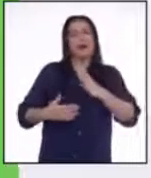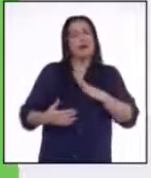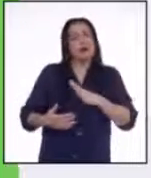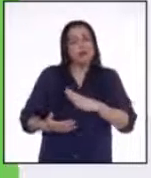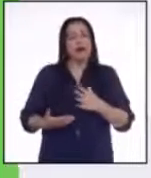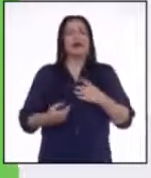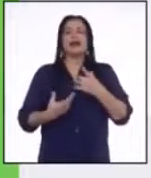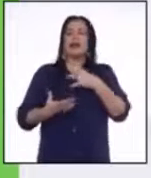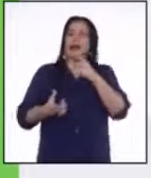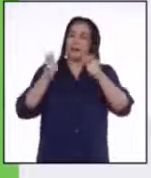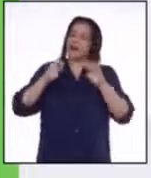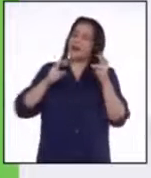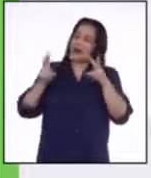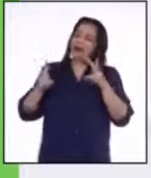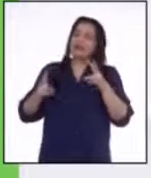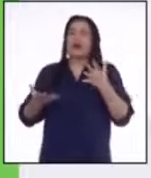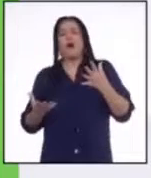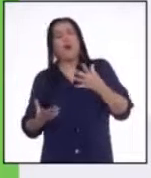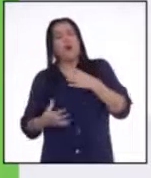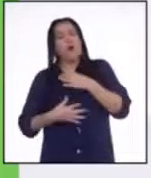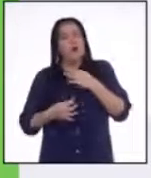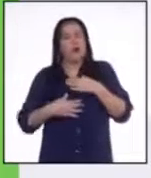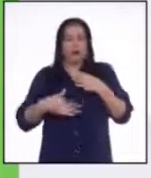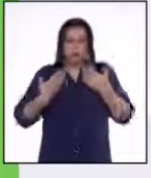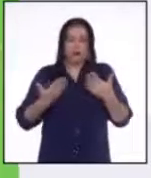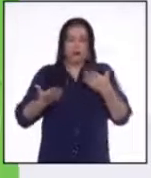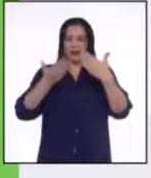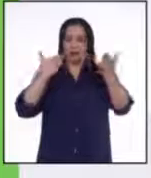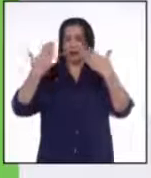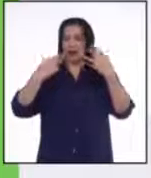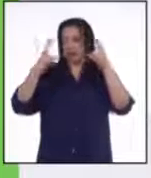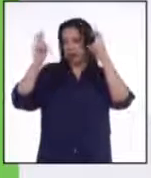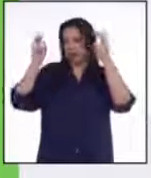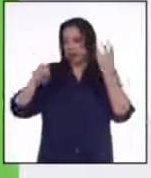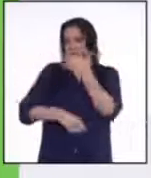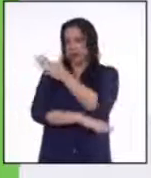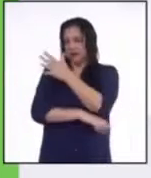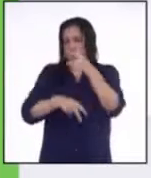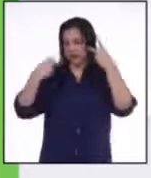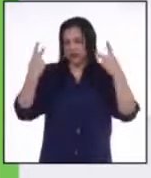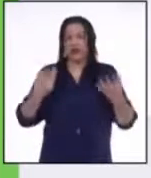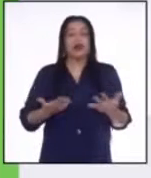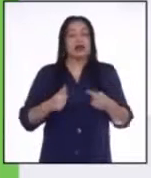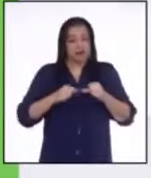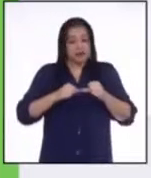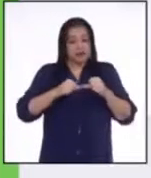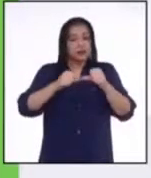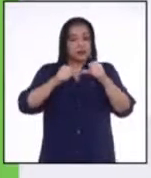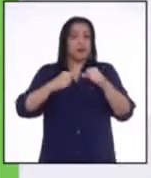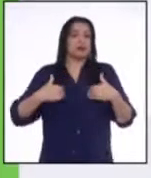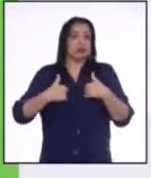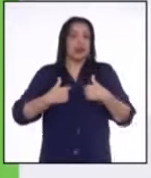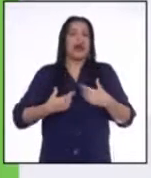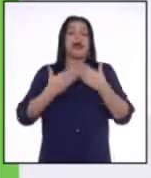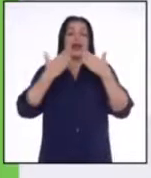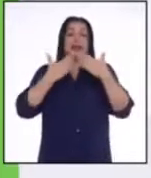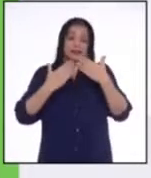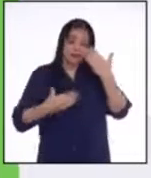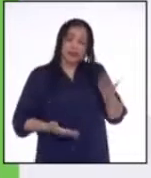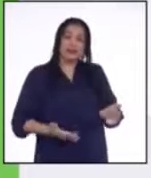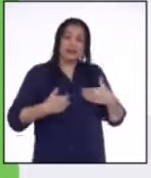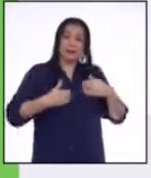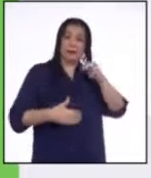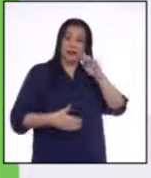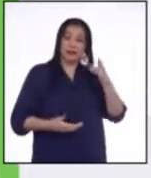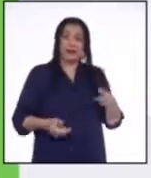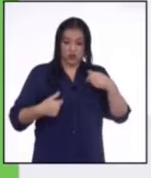desperte el interés en las personas. Y podemos hablar de temas amazónicos y se están conservando otras especies. Gracias al manatí estoy parado aquí frente a ustedes